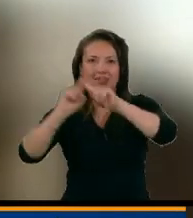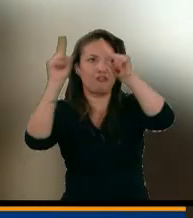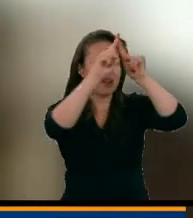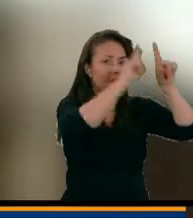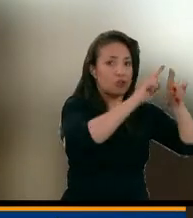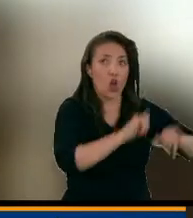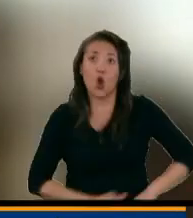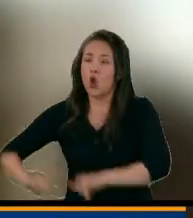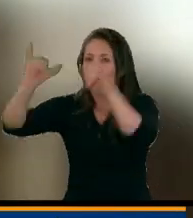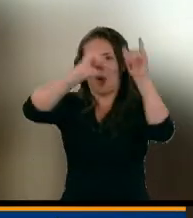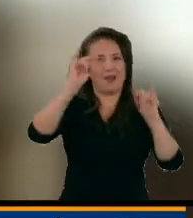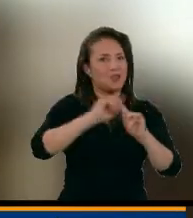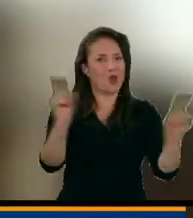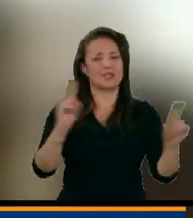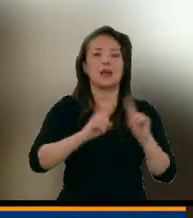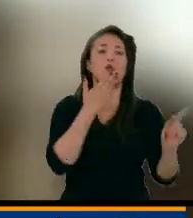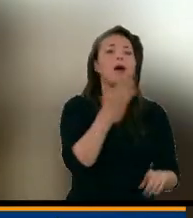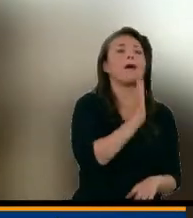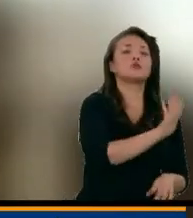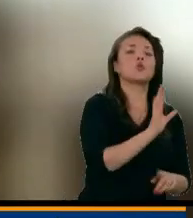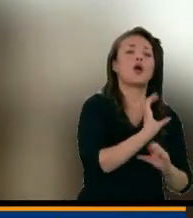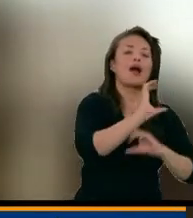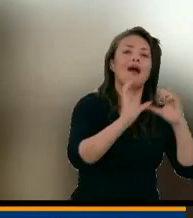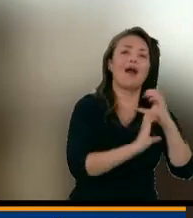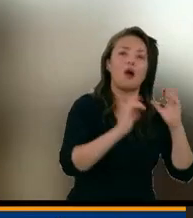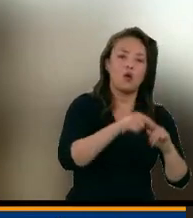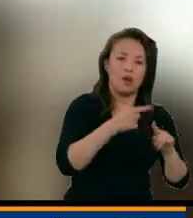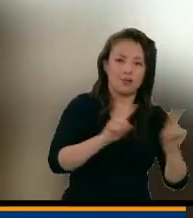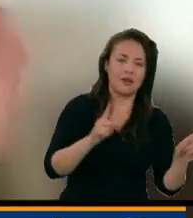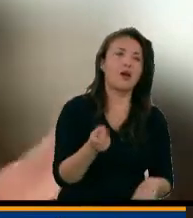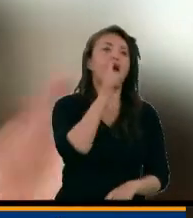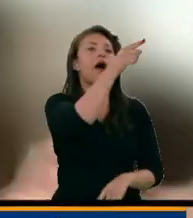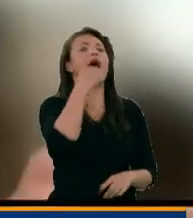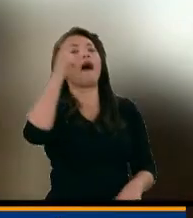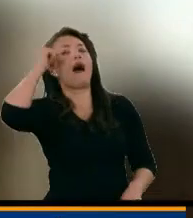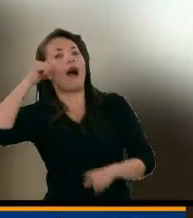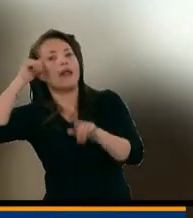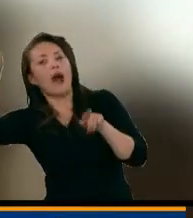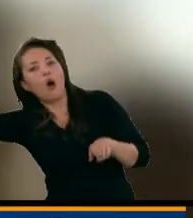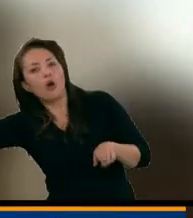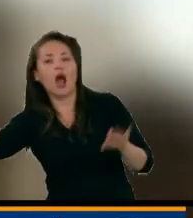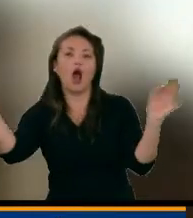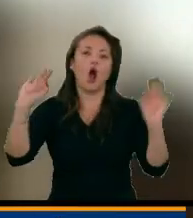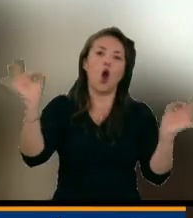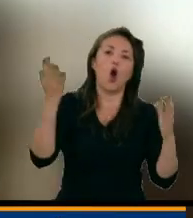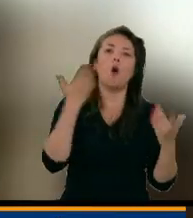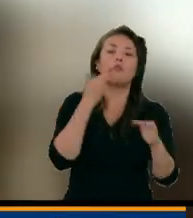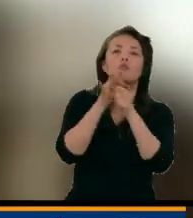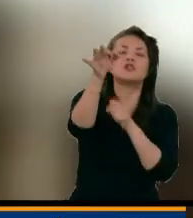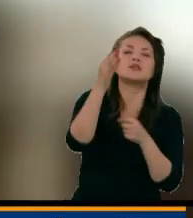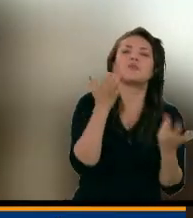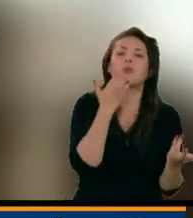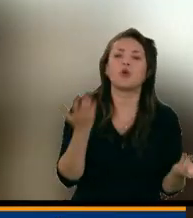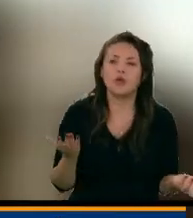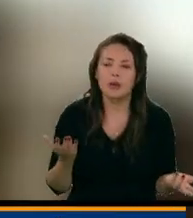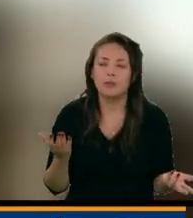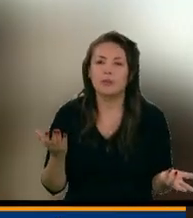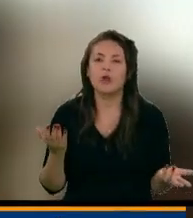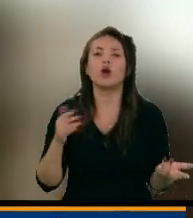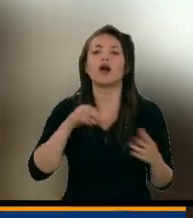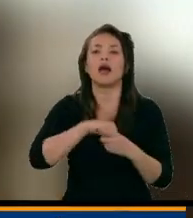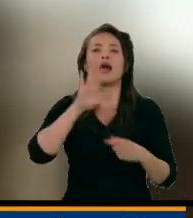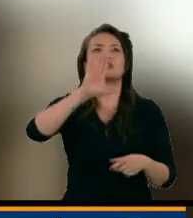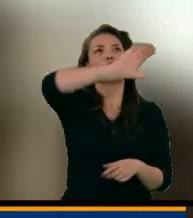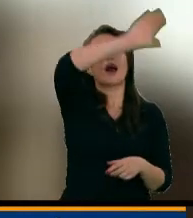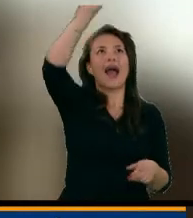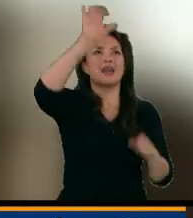No es lo mismo en el departamento del Cauca, no es lo mismo Arauca o, por ejemplo, en municipios del Caribe.